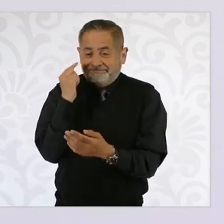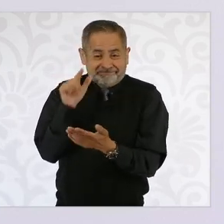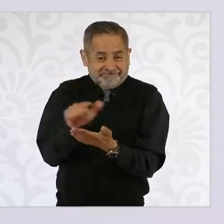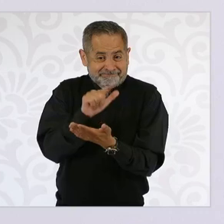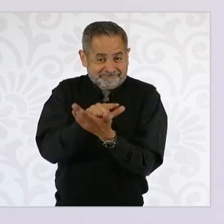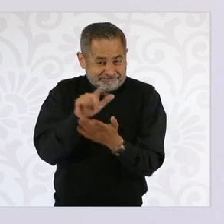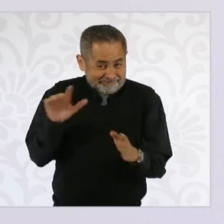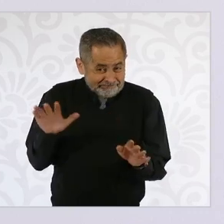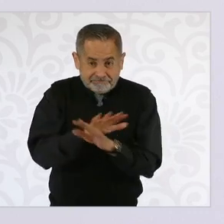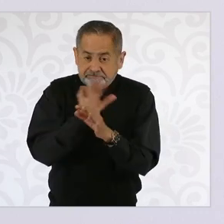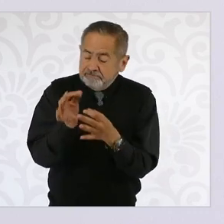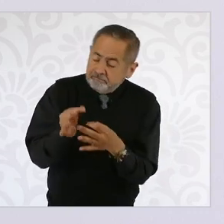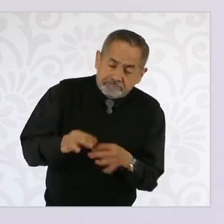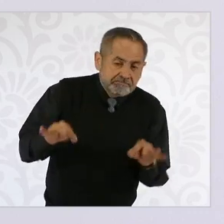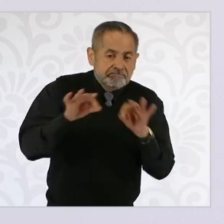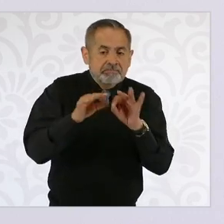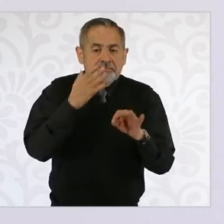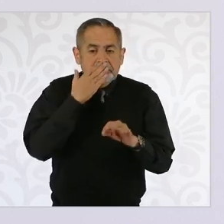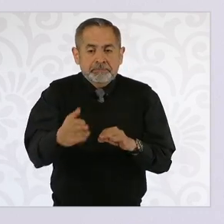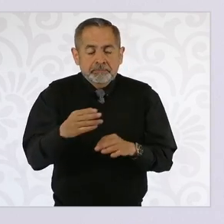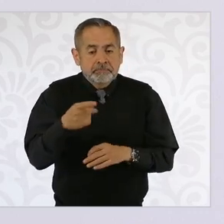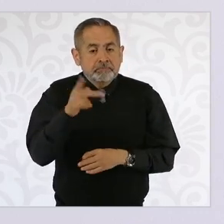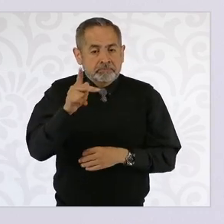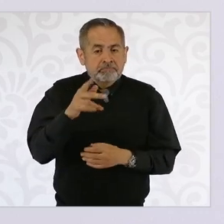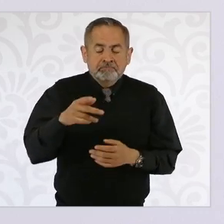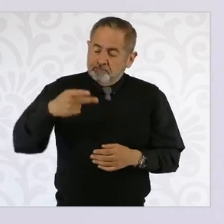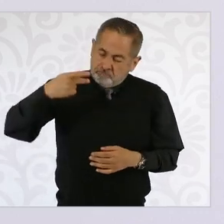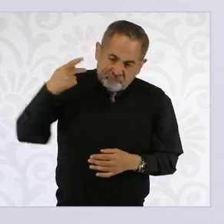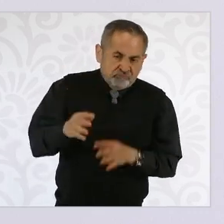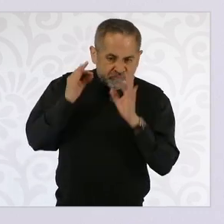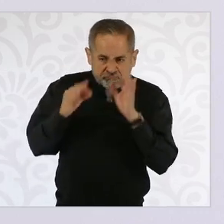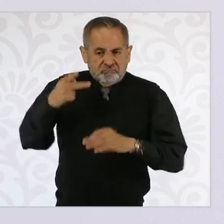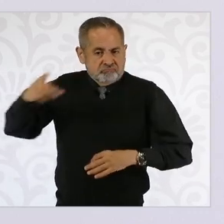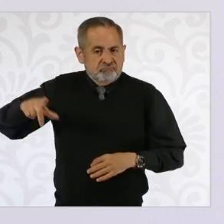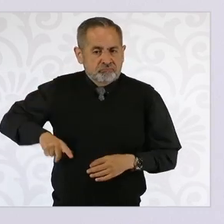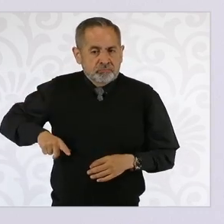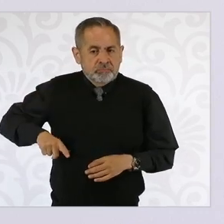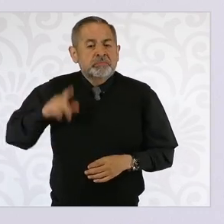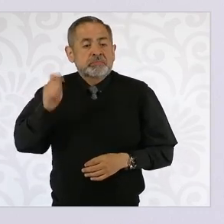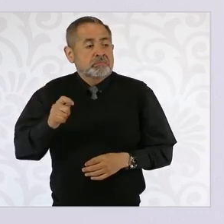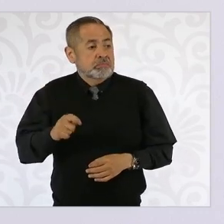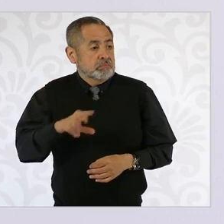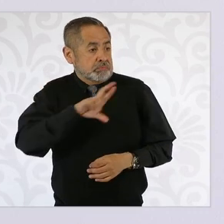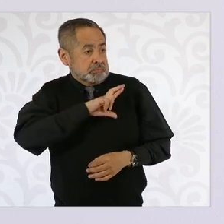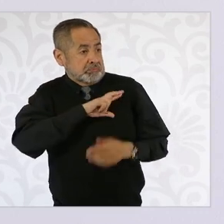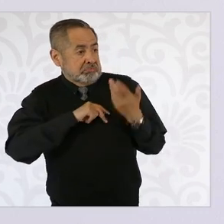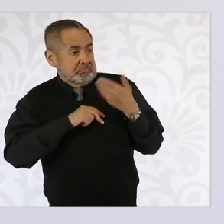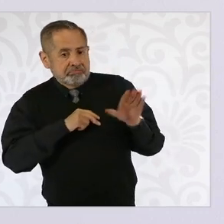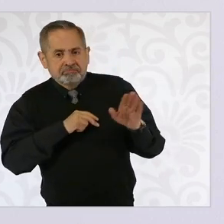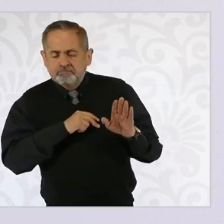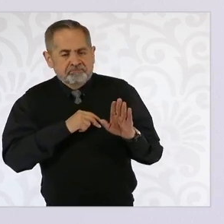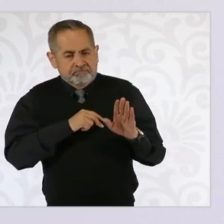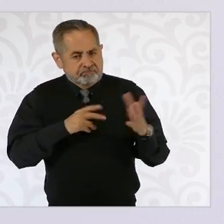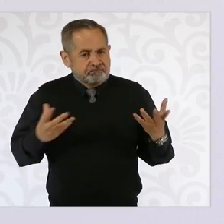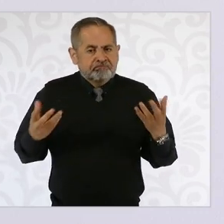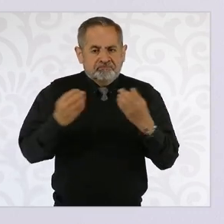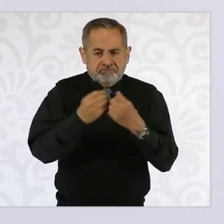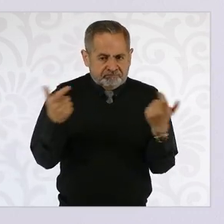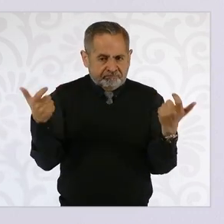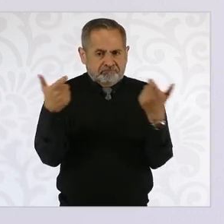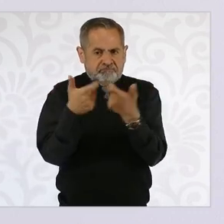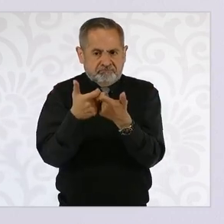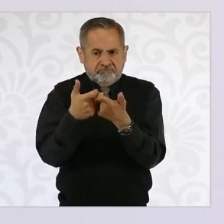Eso no significa que no haya inversión privada, esencialmente lo que se está planteando es fortalecer la empresa